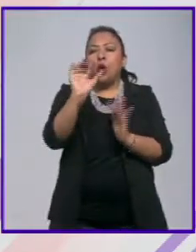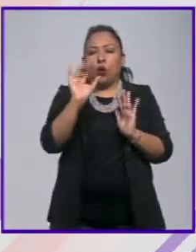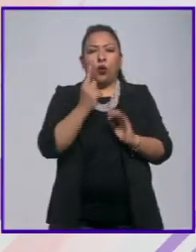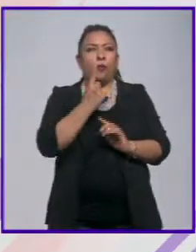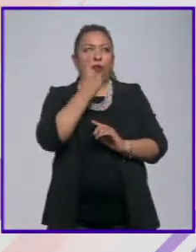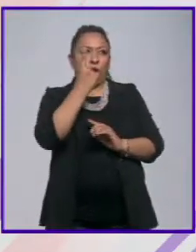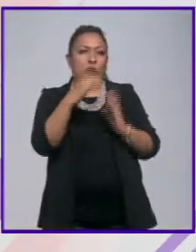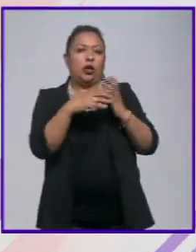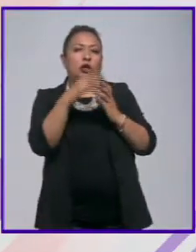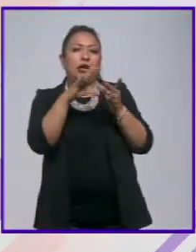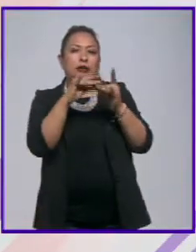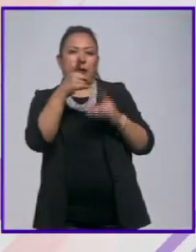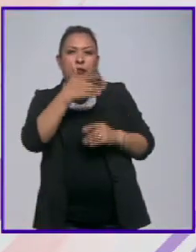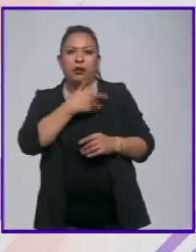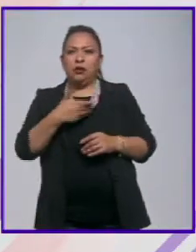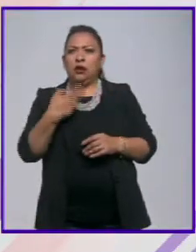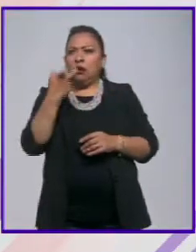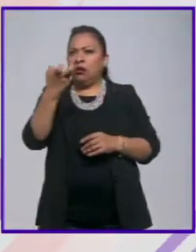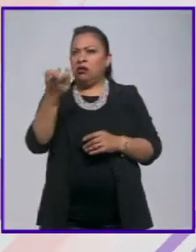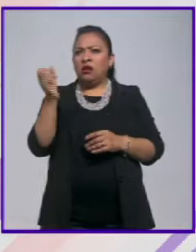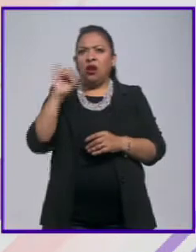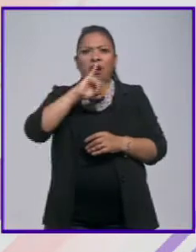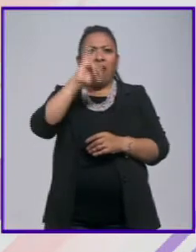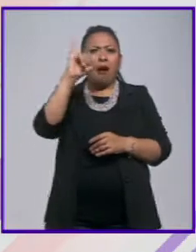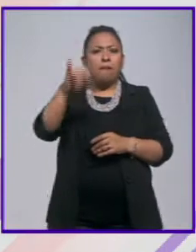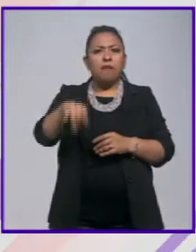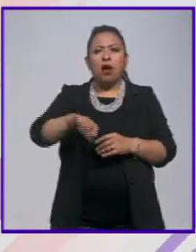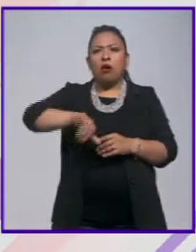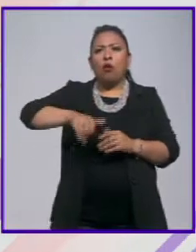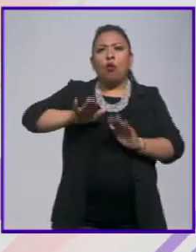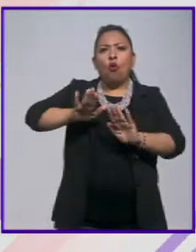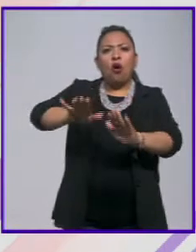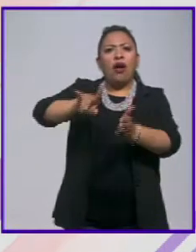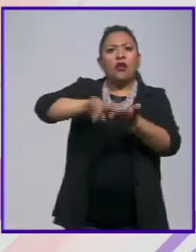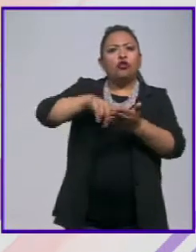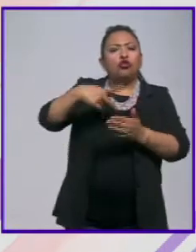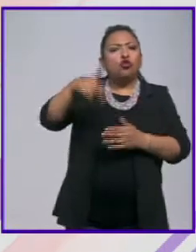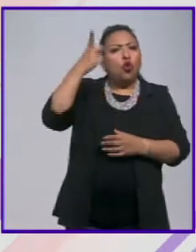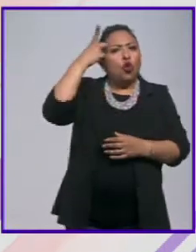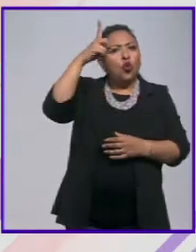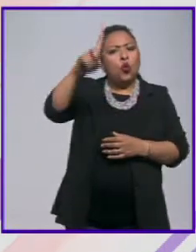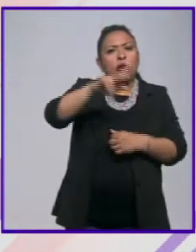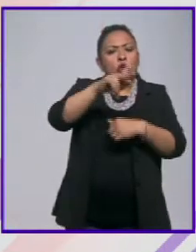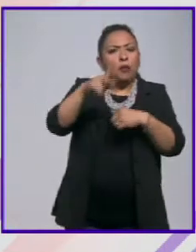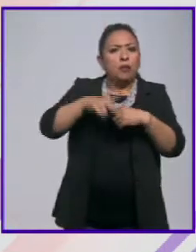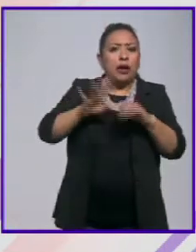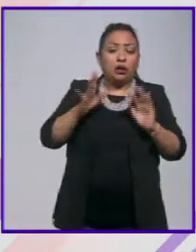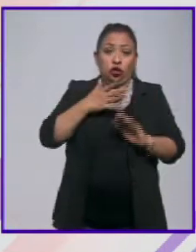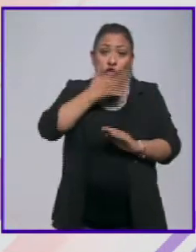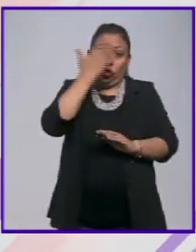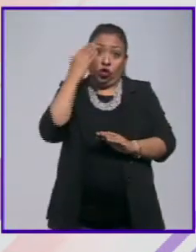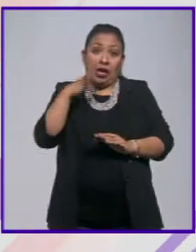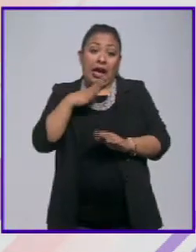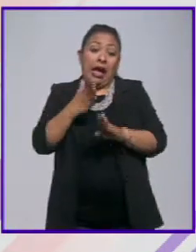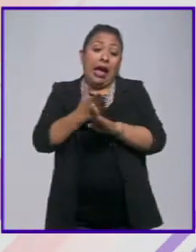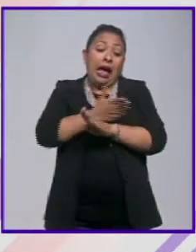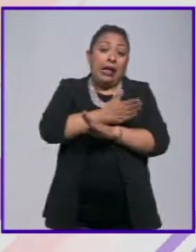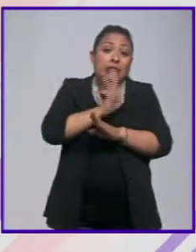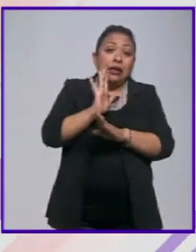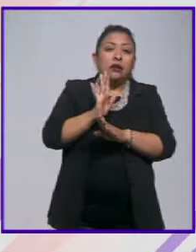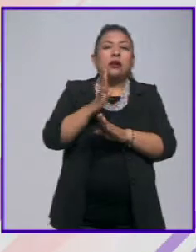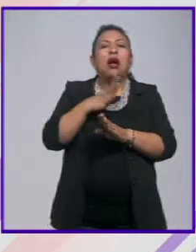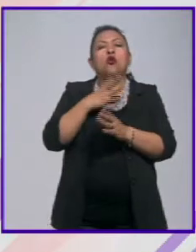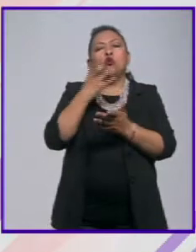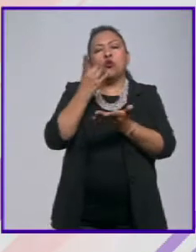comentaba el presidente decía ese dinero nunca entró a las arcas o sea no estuvo en las arcas no sé si haya antecedentes aparte de